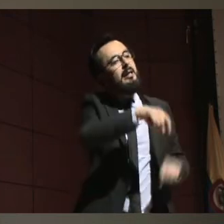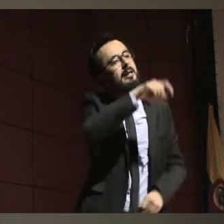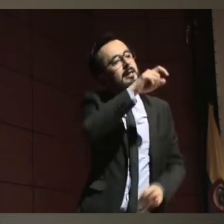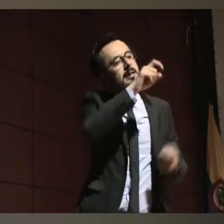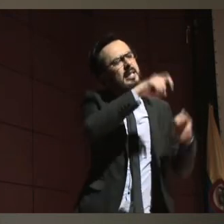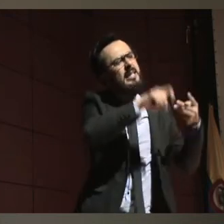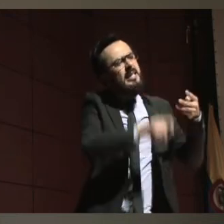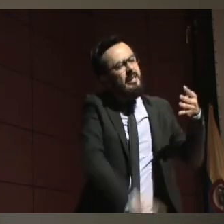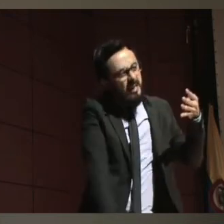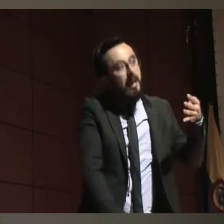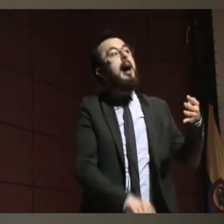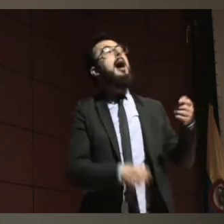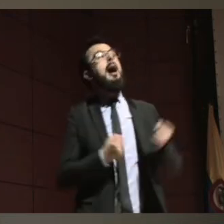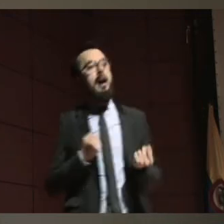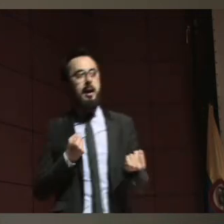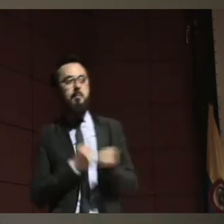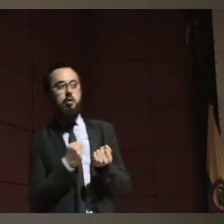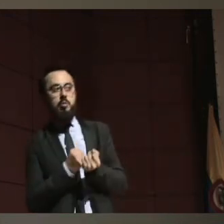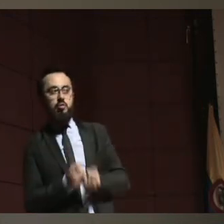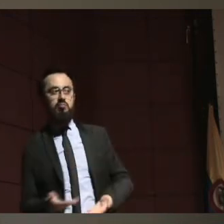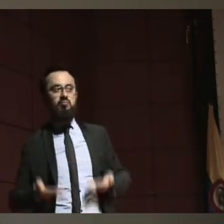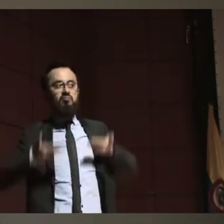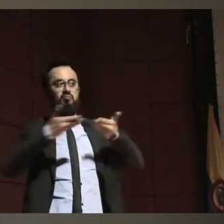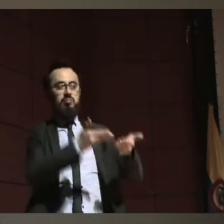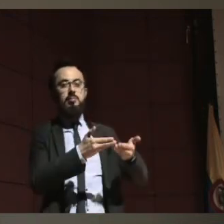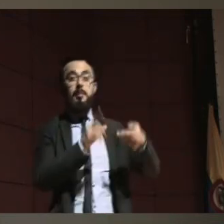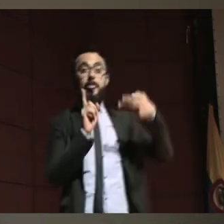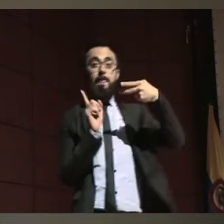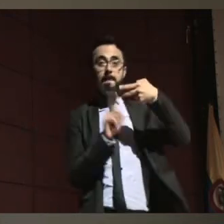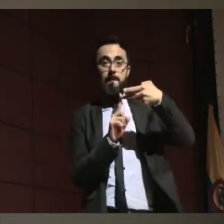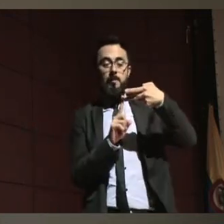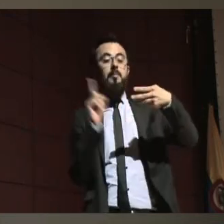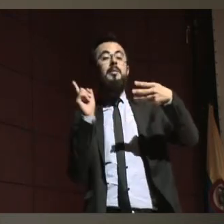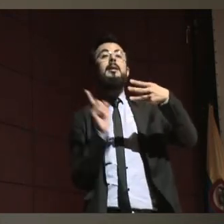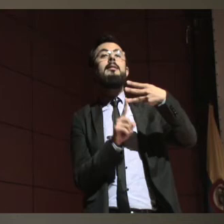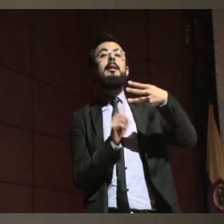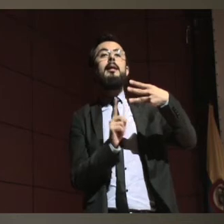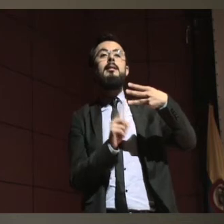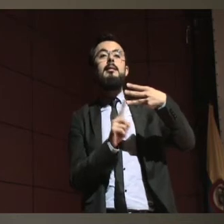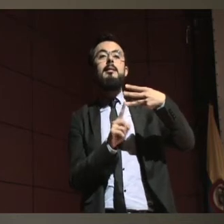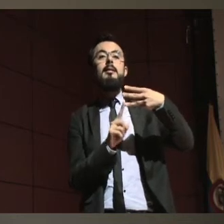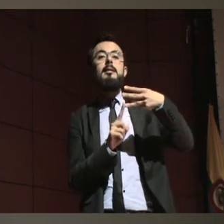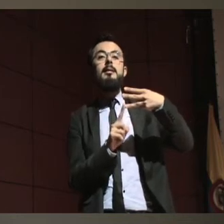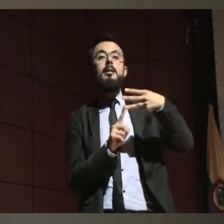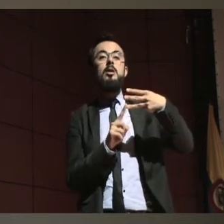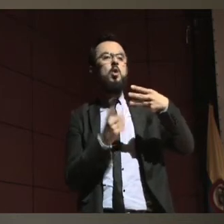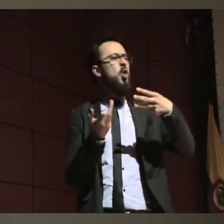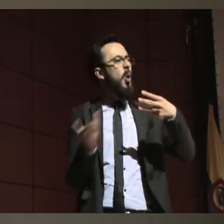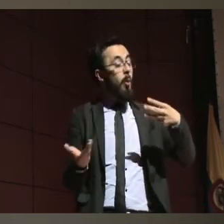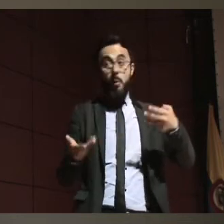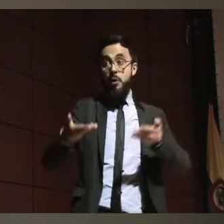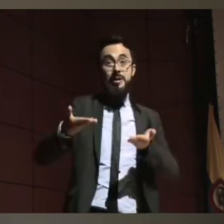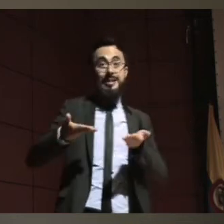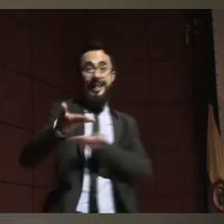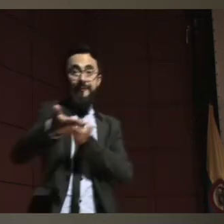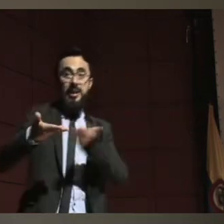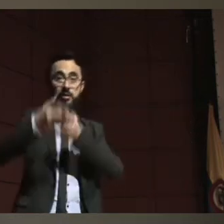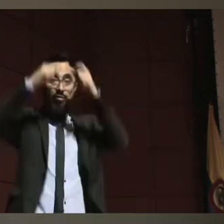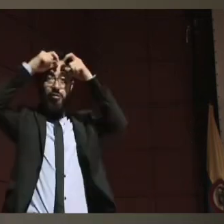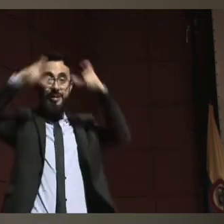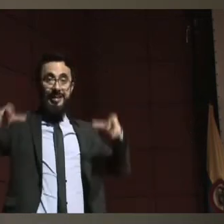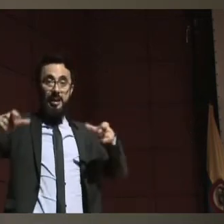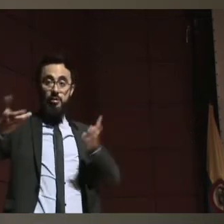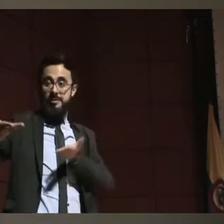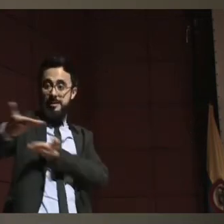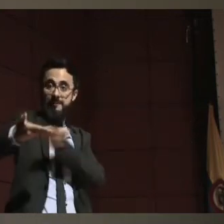camino efectivo para que se pueda generar servicios que yo necesito. O sea, cuáles son